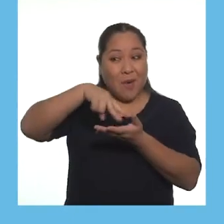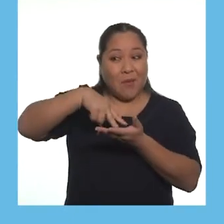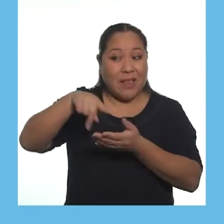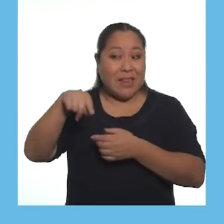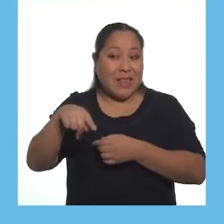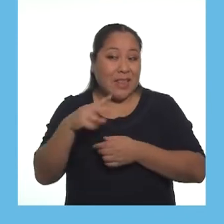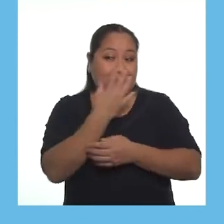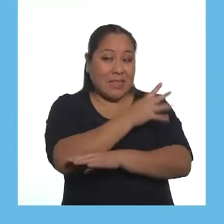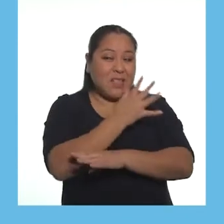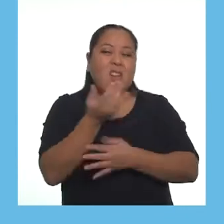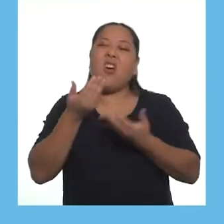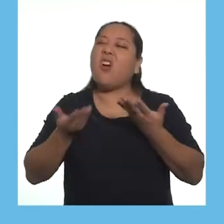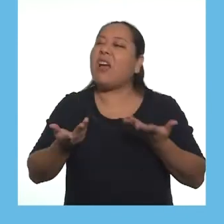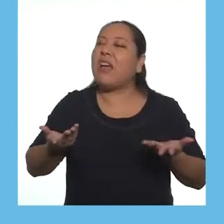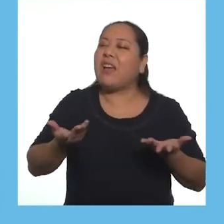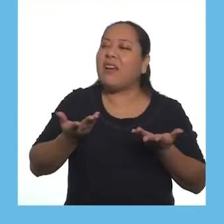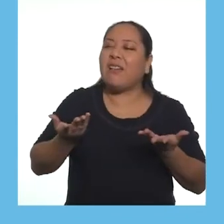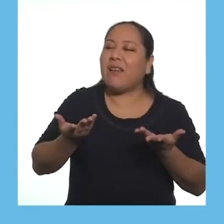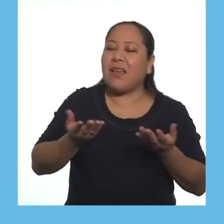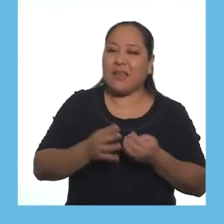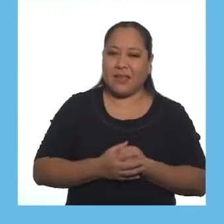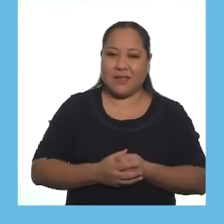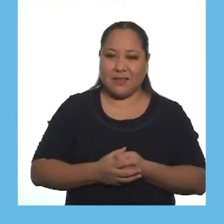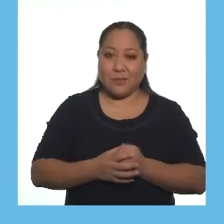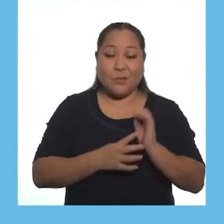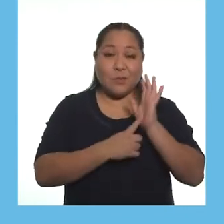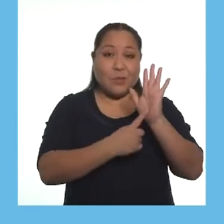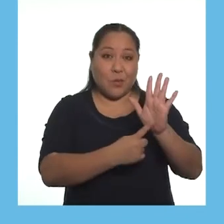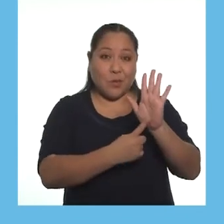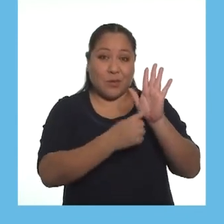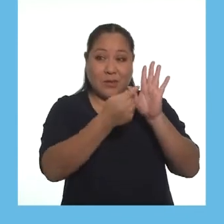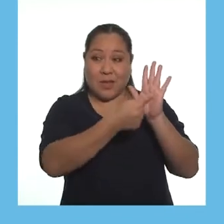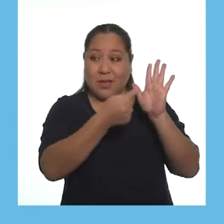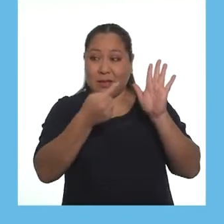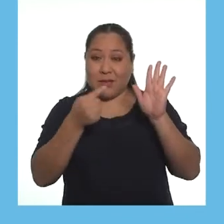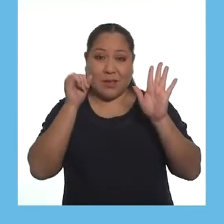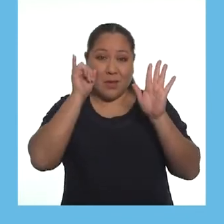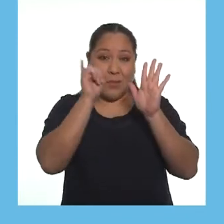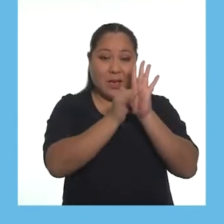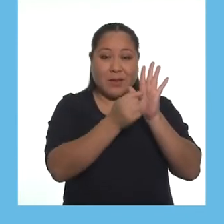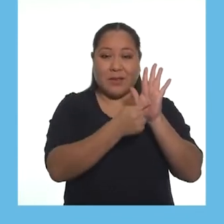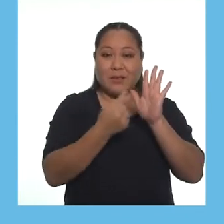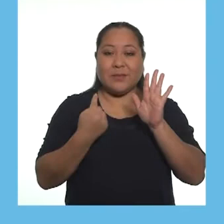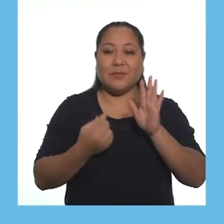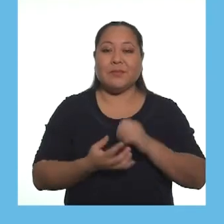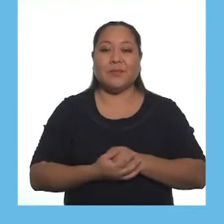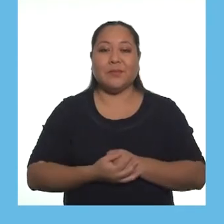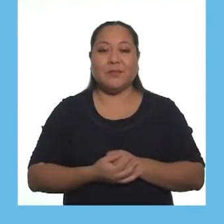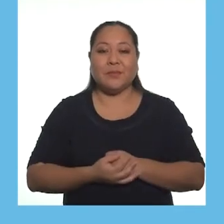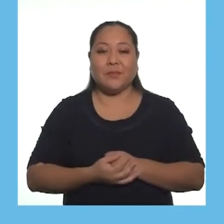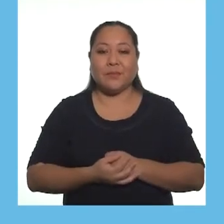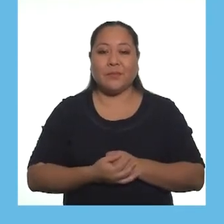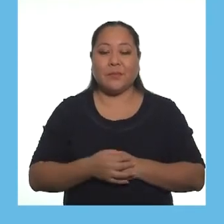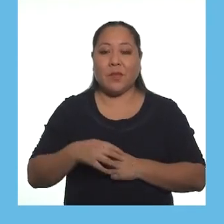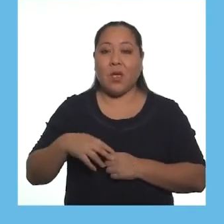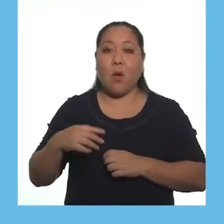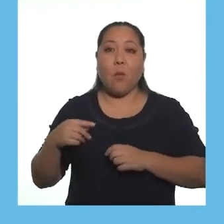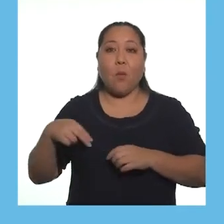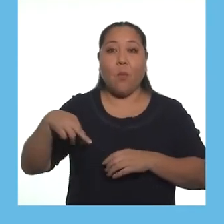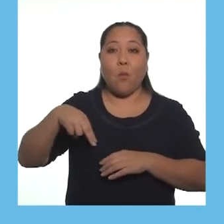para bailar la danza de la selva? pueden mostrarle los siguientes pictogramas